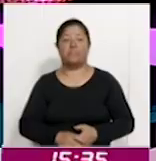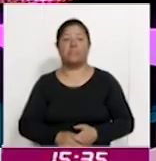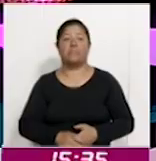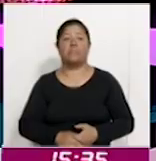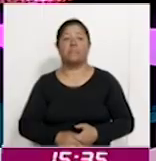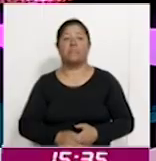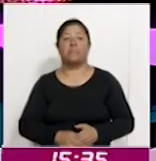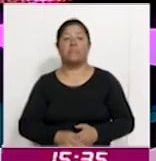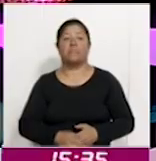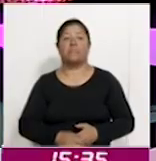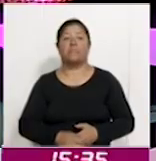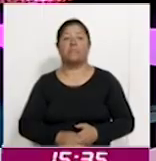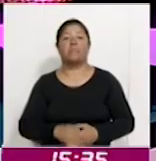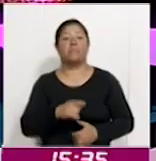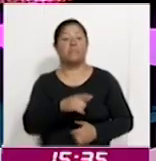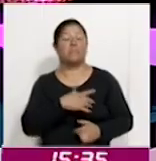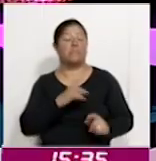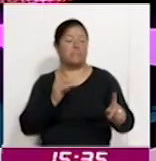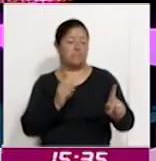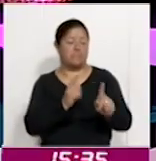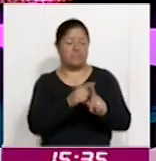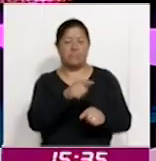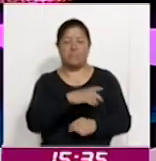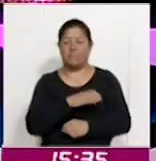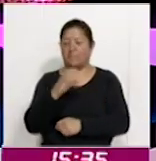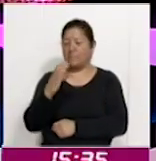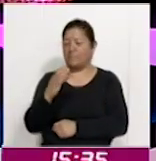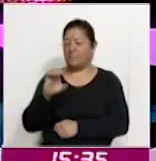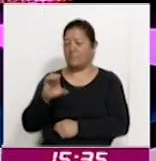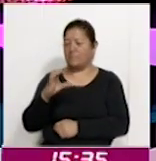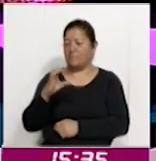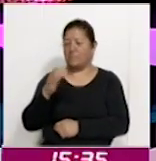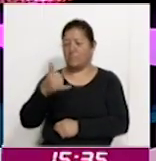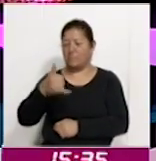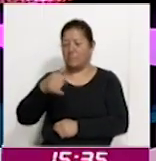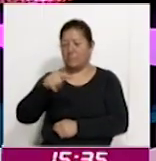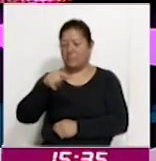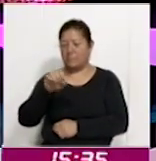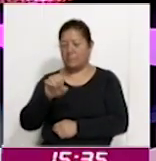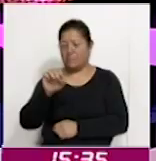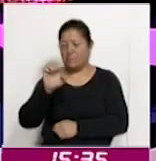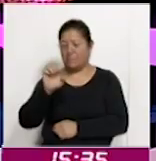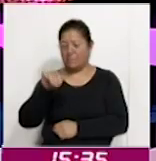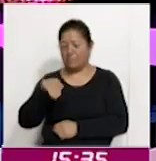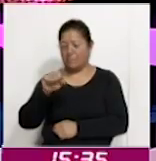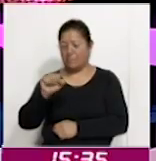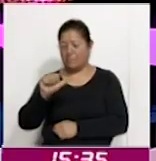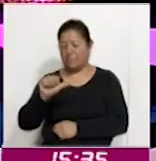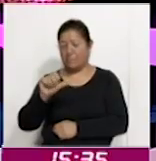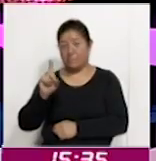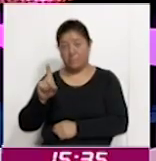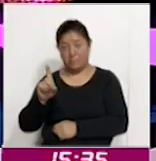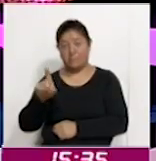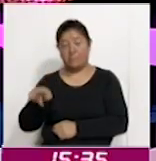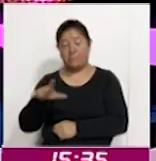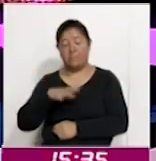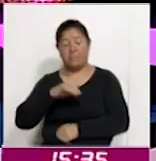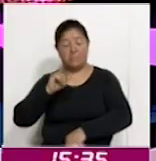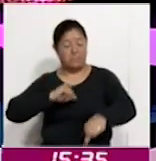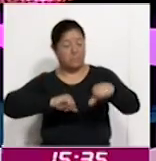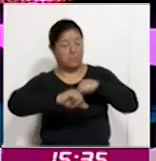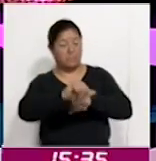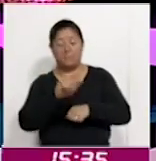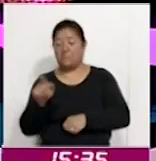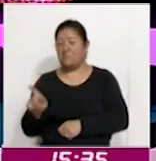todo de los colegios de estudios científicos y tecnológicos del Estado de Tlaxcala, EMSAT. Tuvo un intercambio académico con su